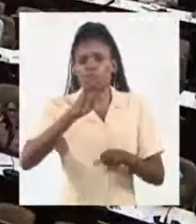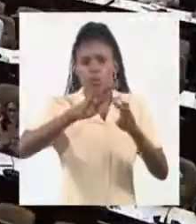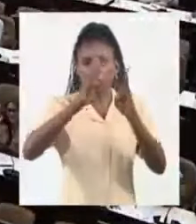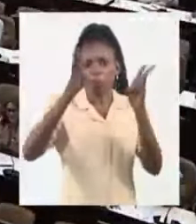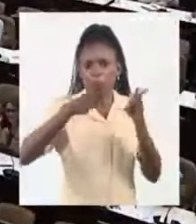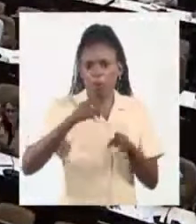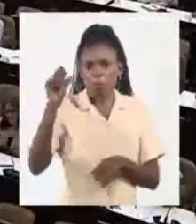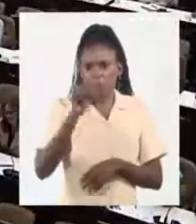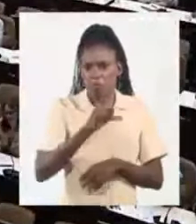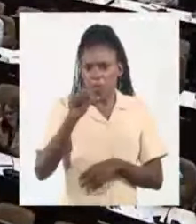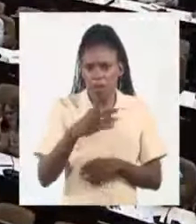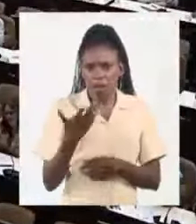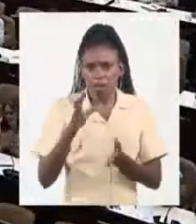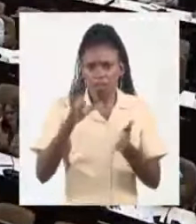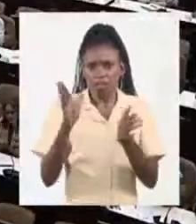en las redes sociales.